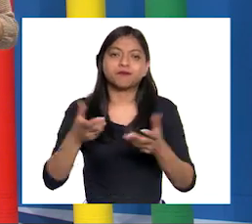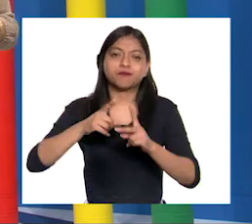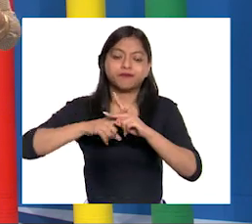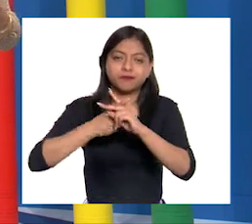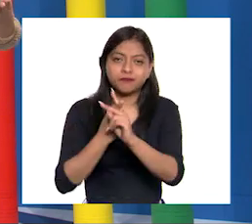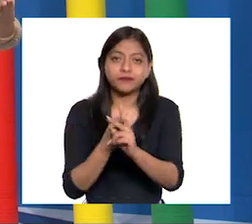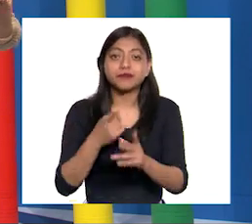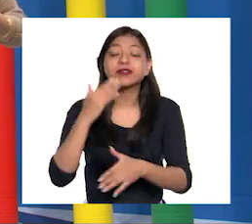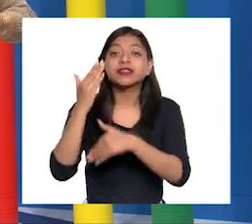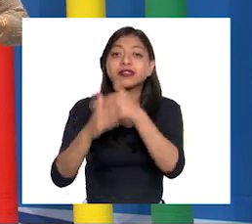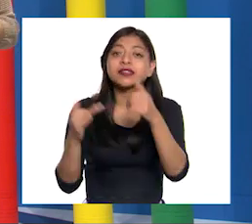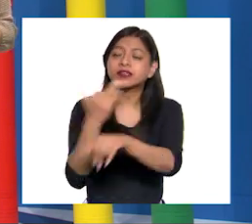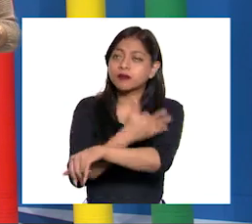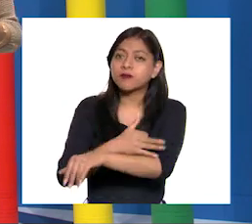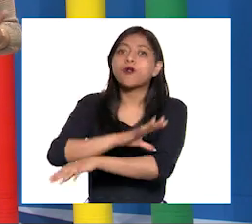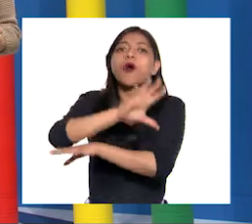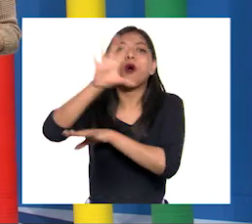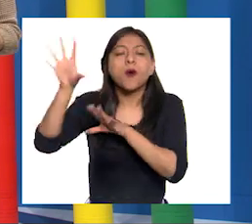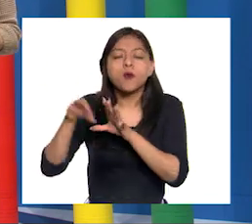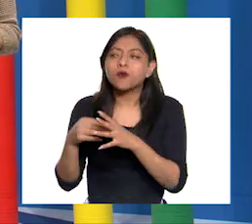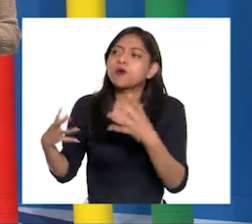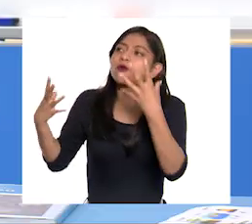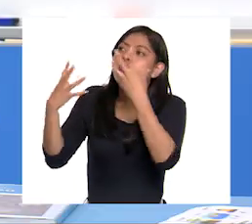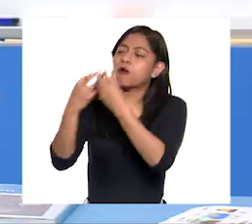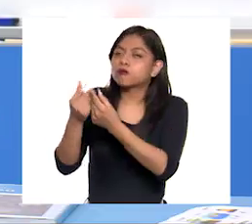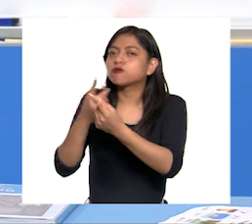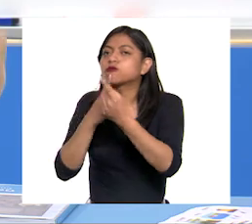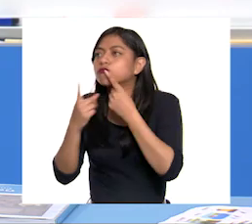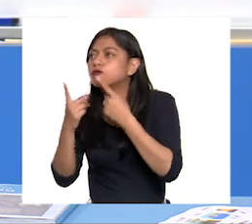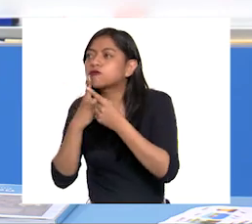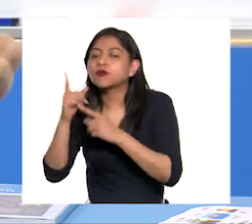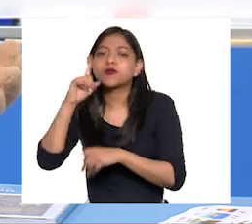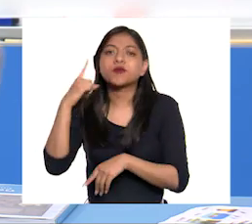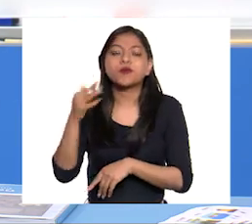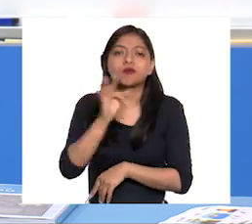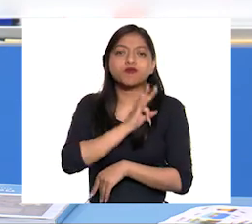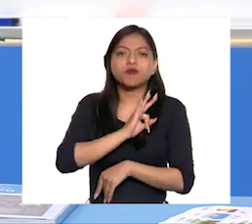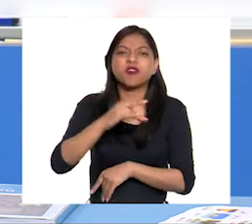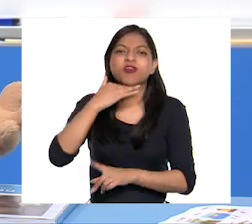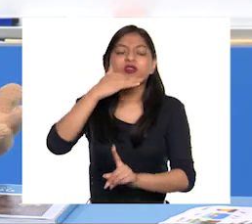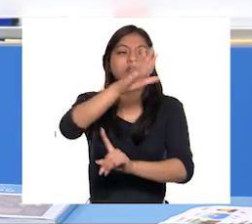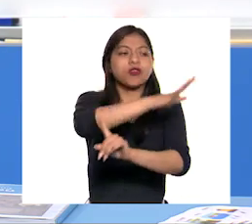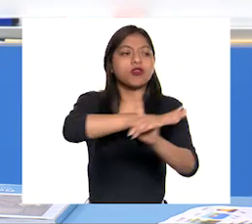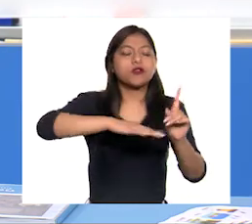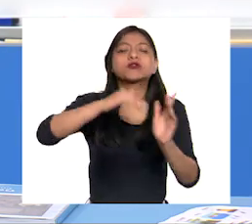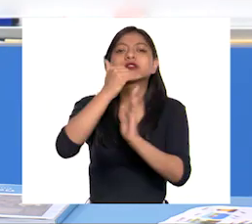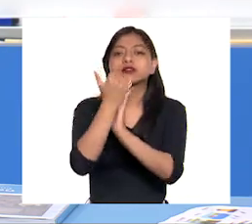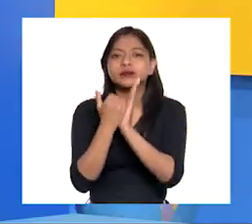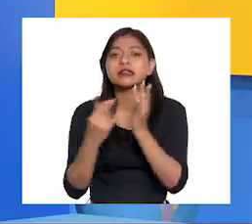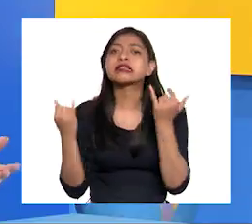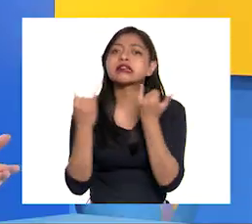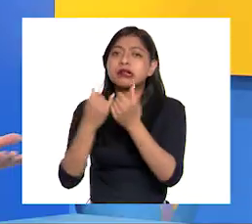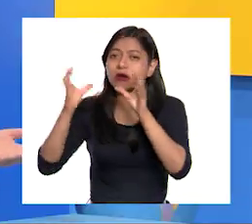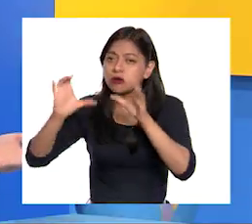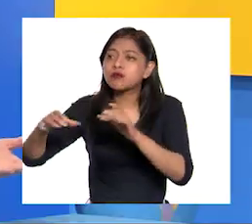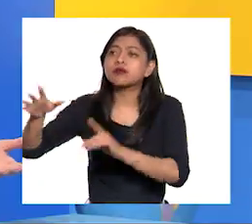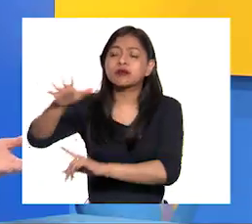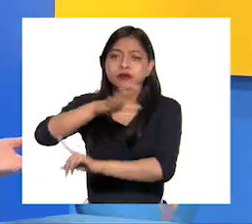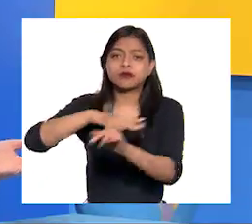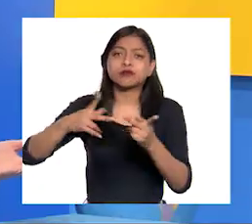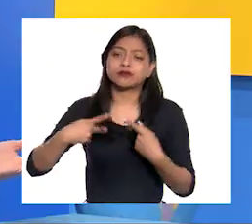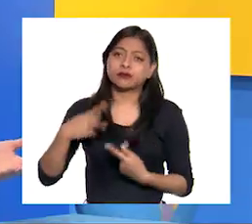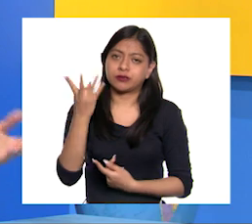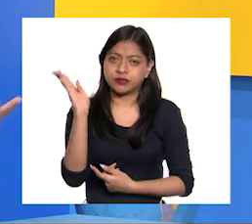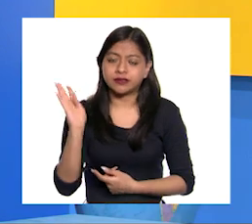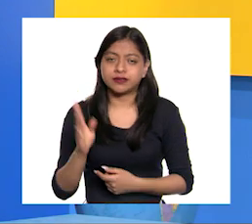de las acciones familiares y comunitarias ¿Cómo ves, Ale? ¡Sale y vale! ¿Y por dónde empezamos? Sí, ¿por dónde?